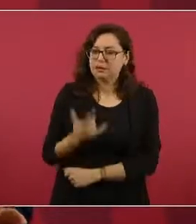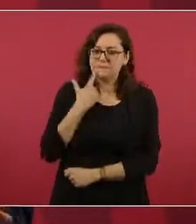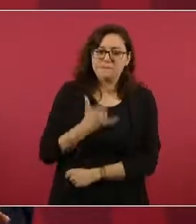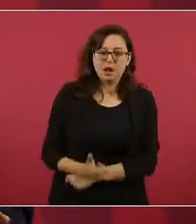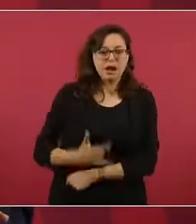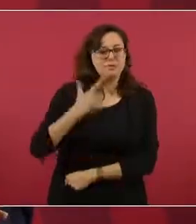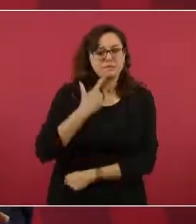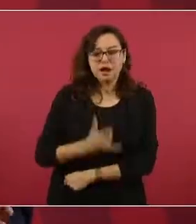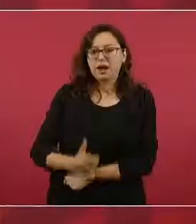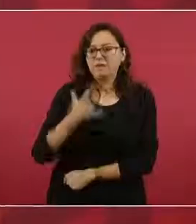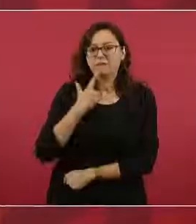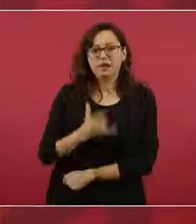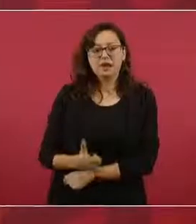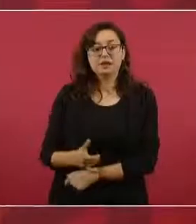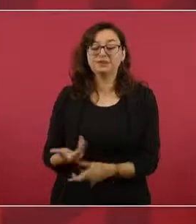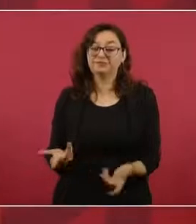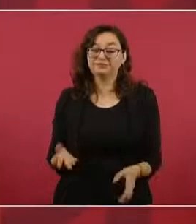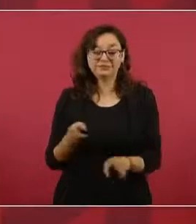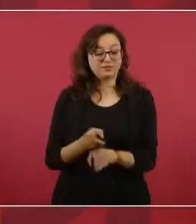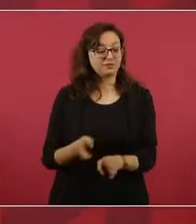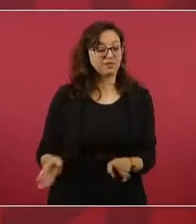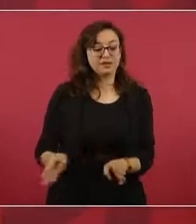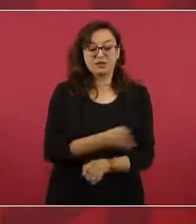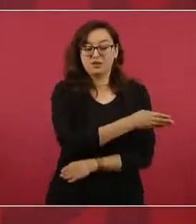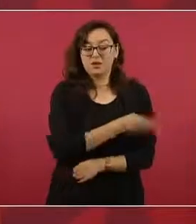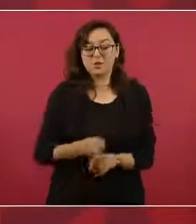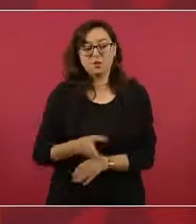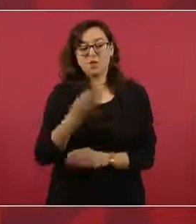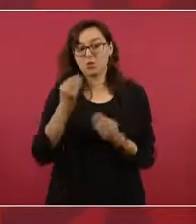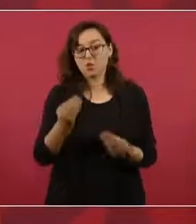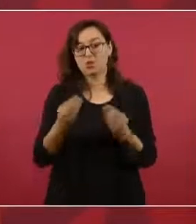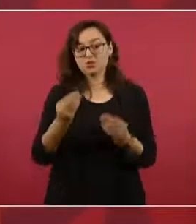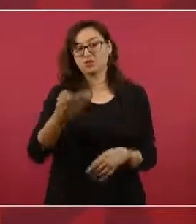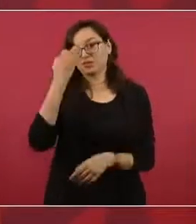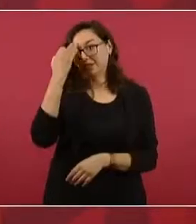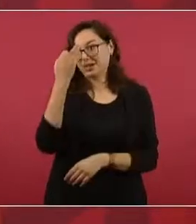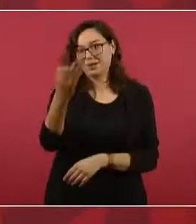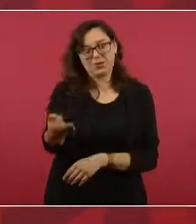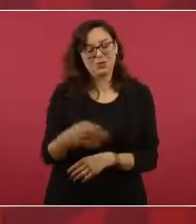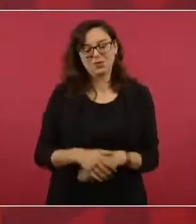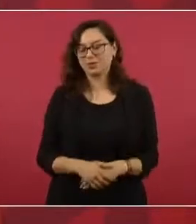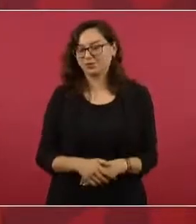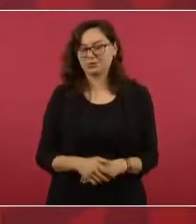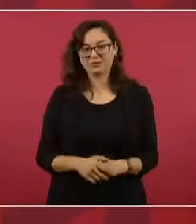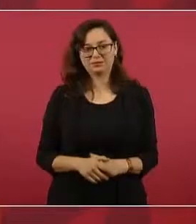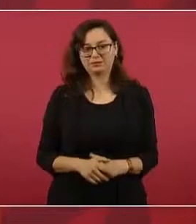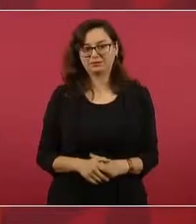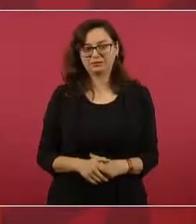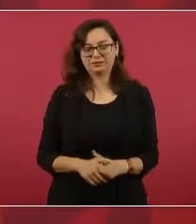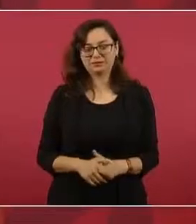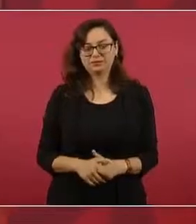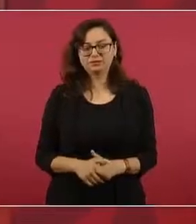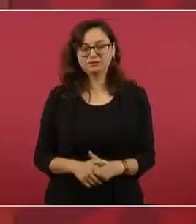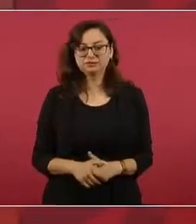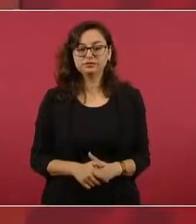que duraron. Siempre lo